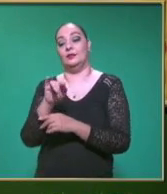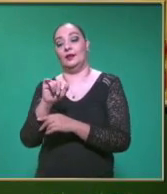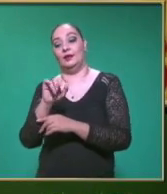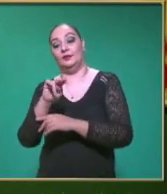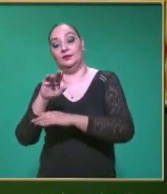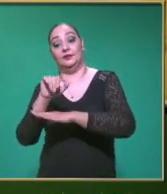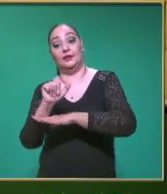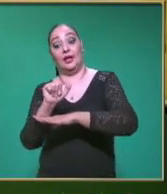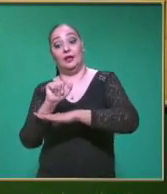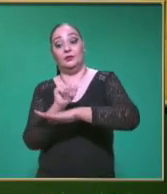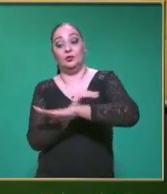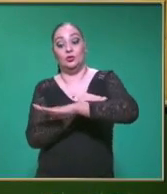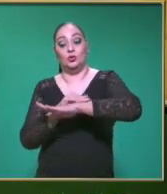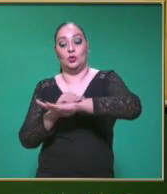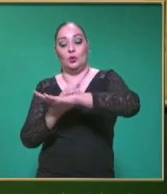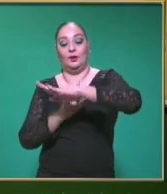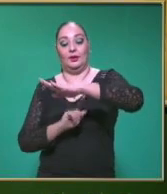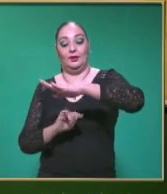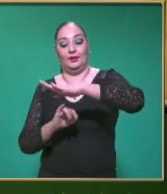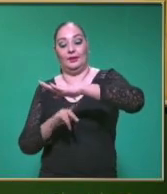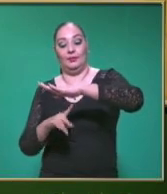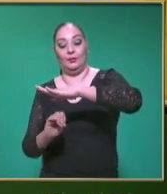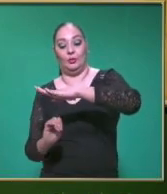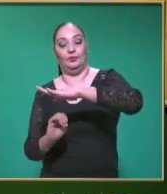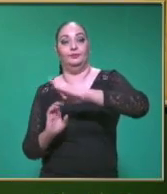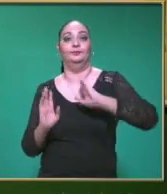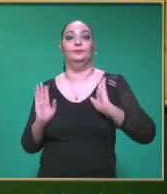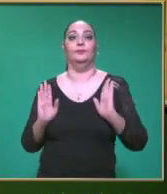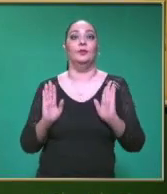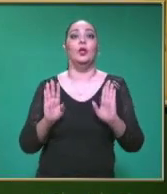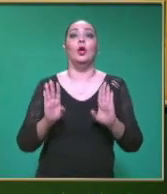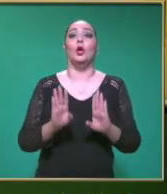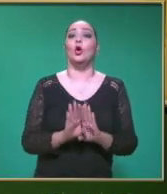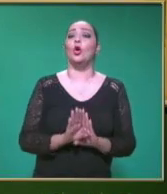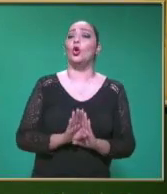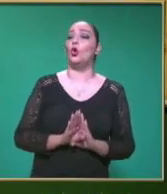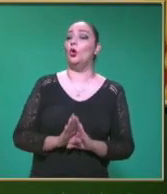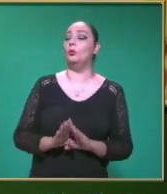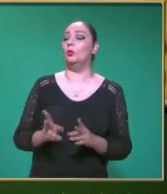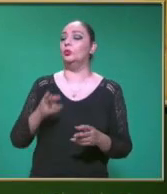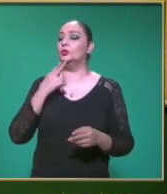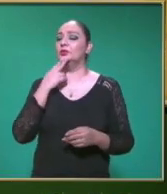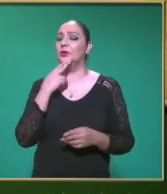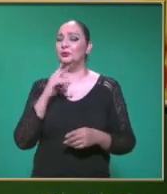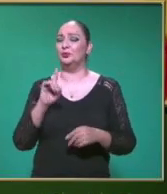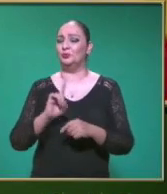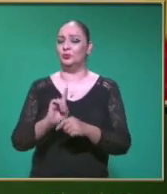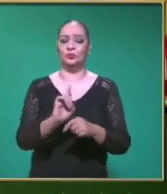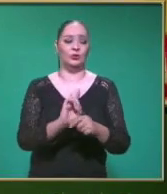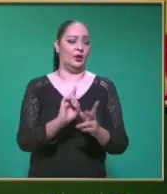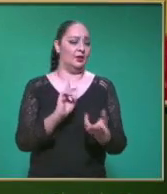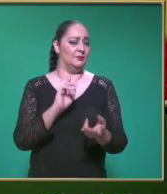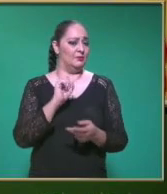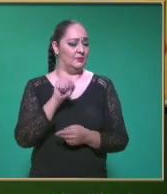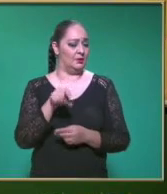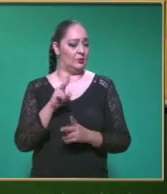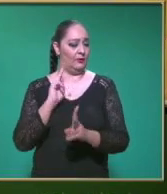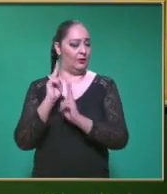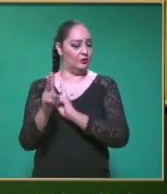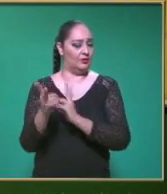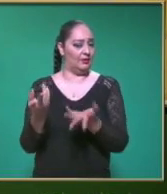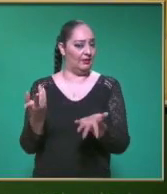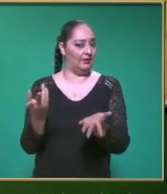tiempo Que tarda en recorrer Maestra Pero como se utiliza En la vida cotidiana El término velocidad O el concepto De velocidad